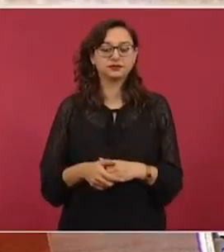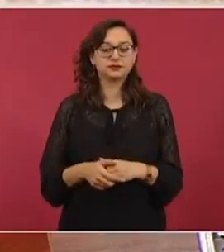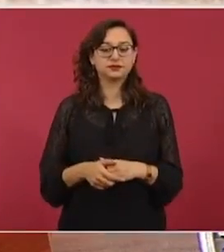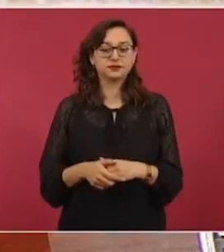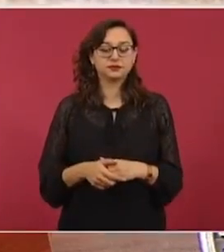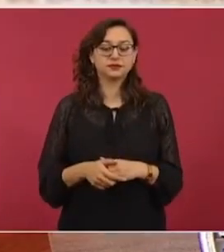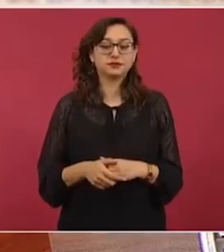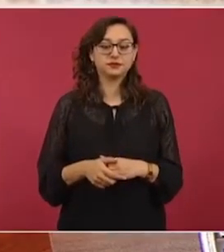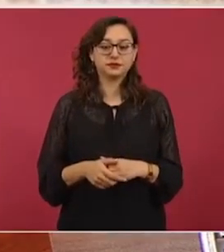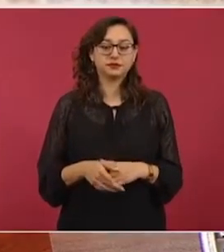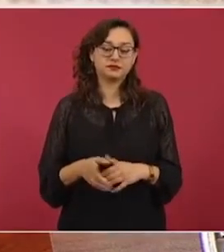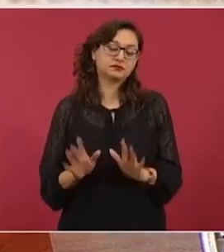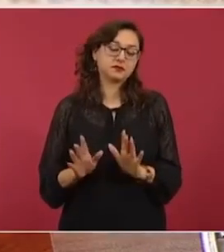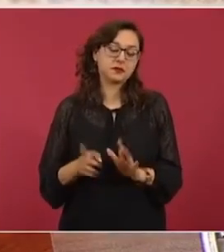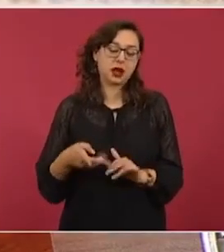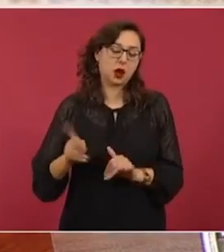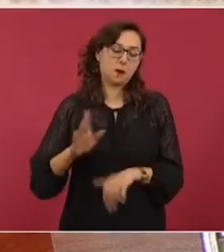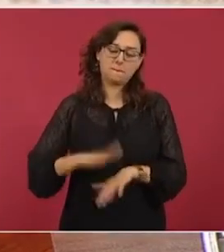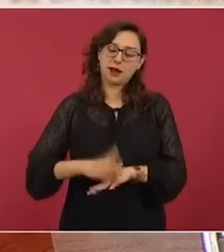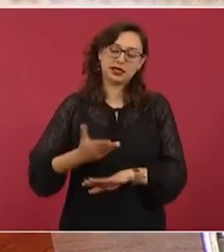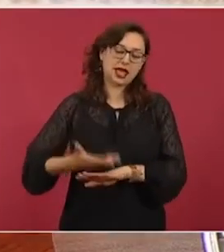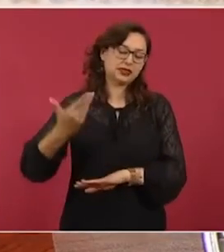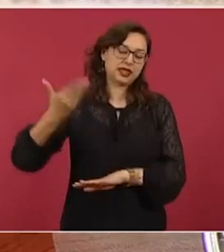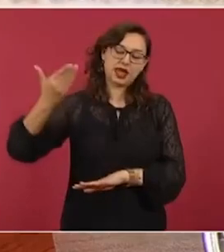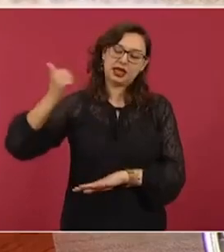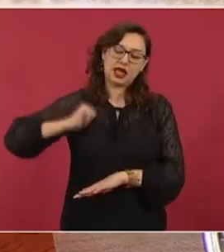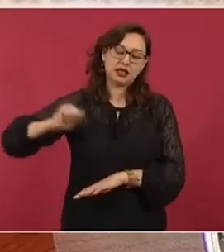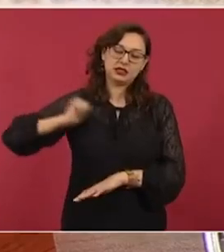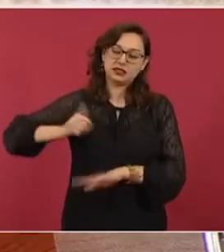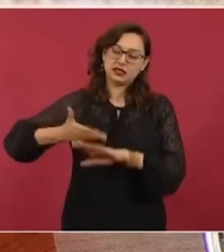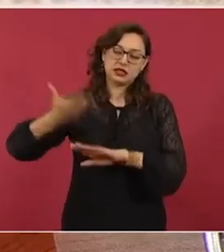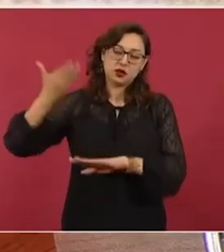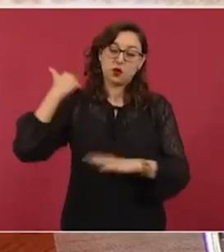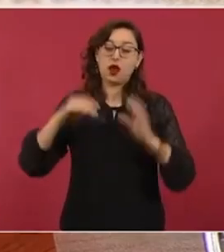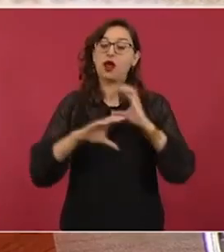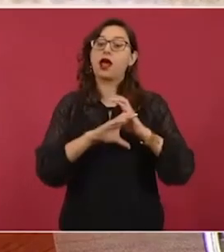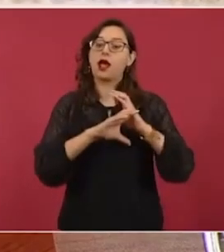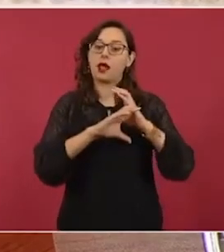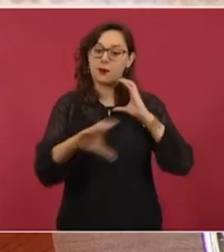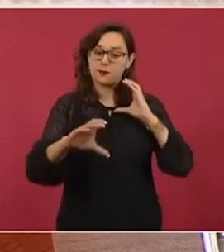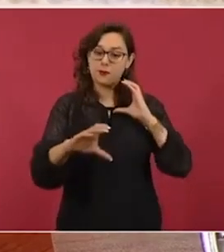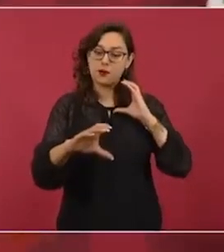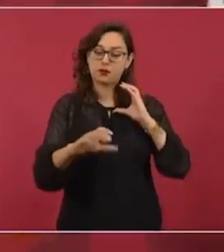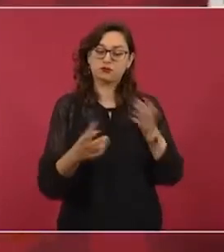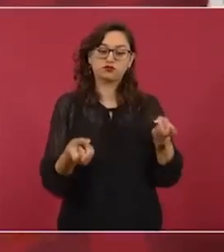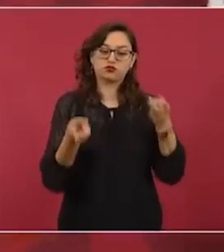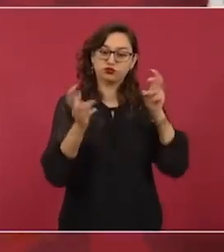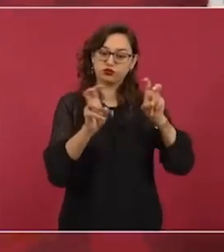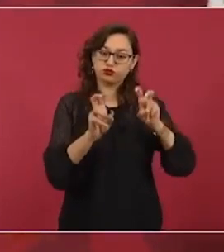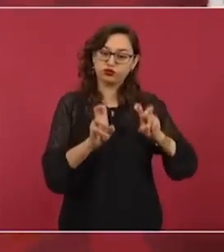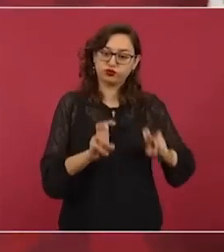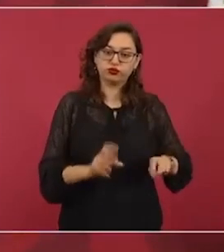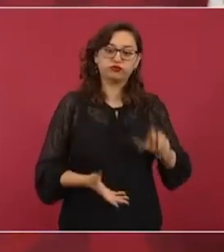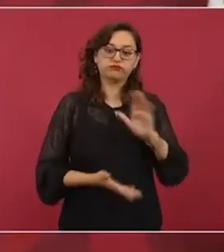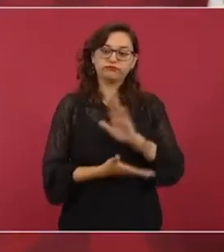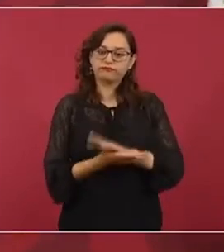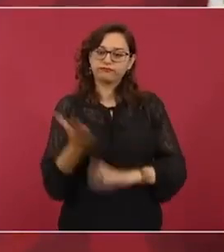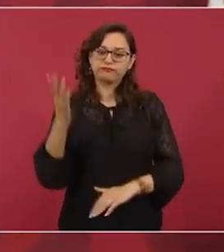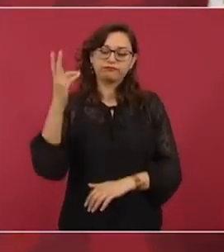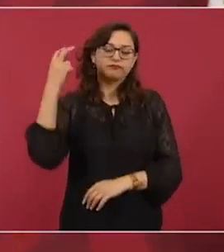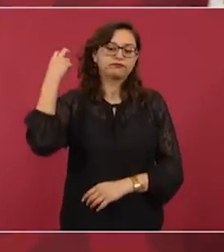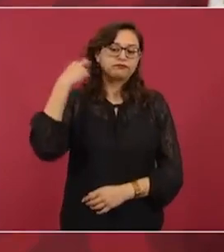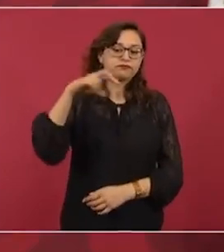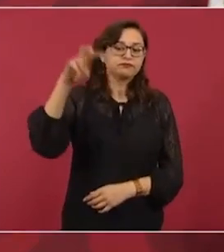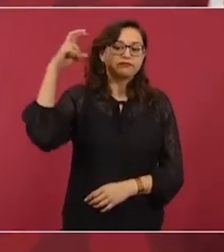Pero en aquellos tiempos eran camiones en las giras y había